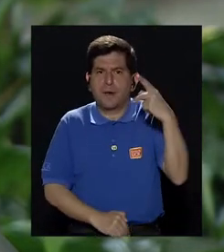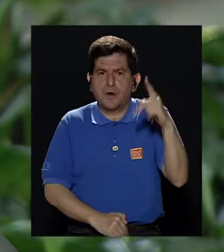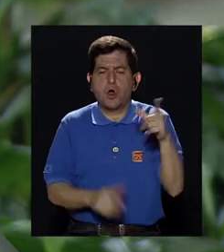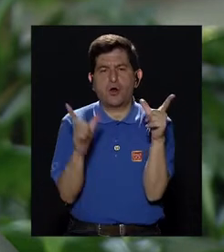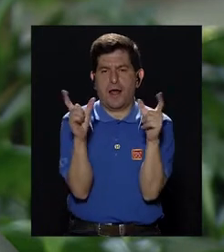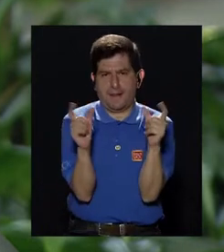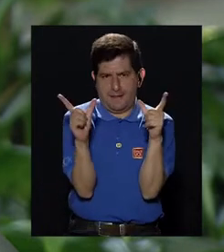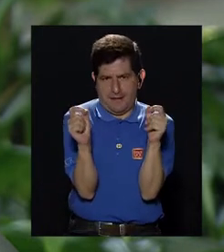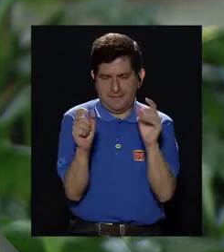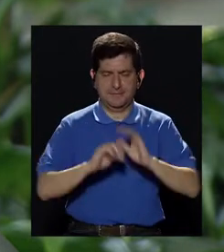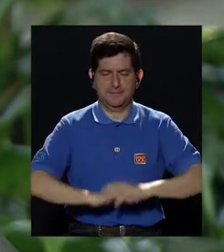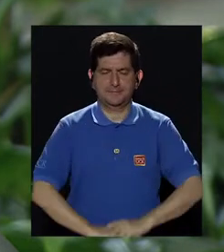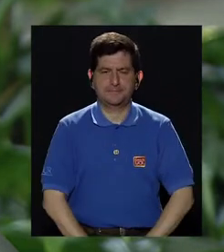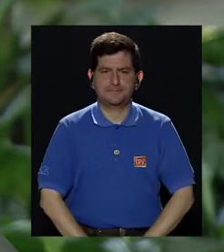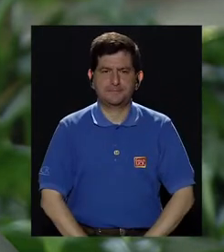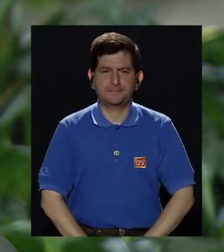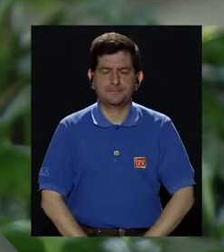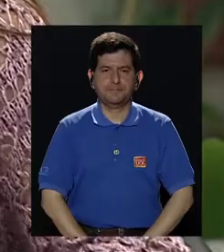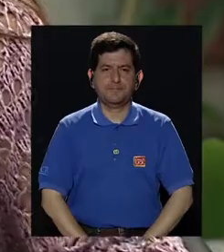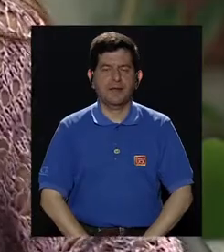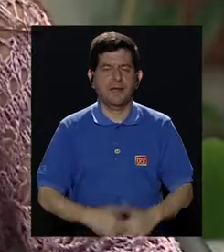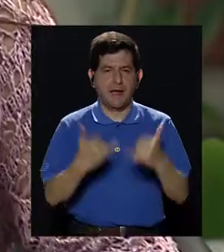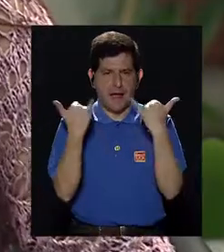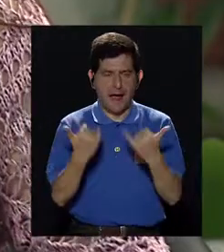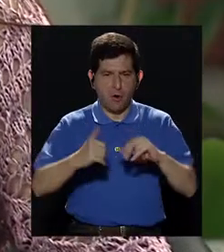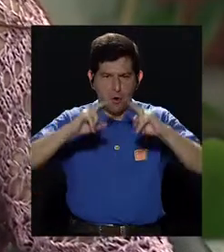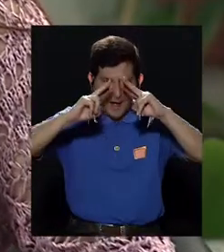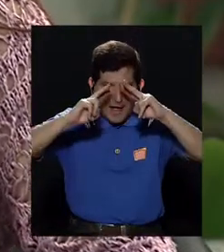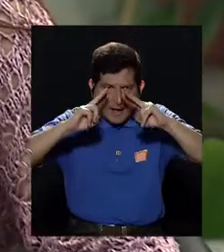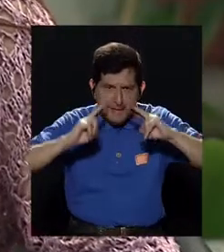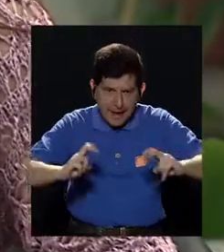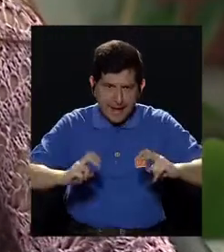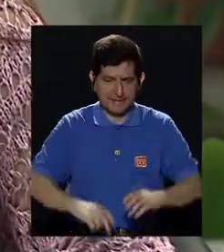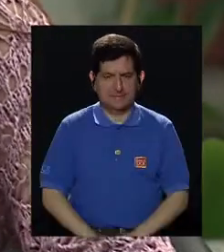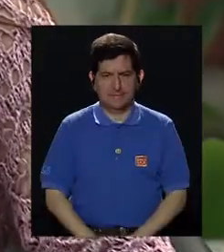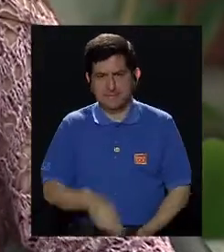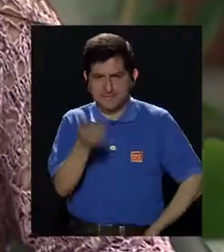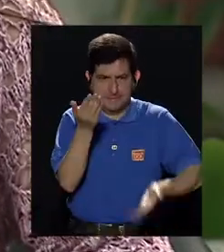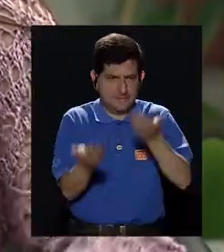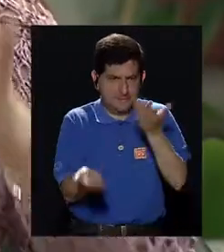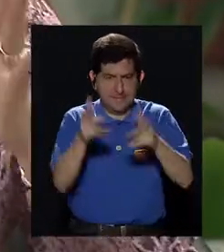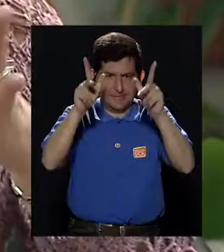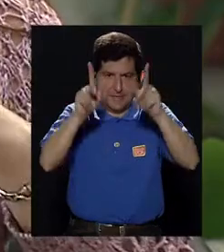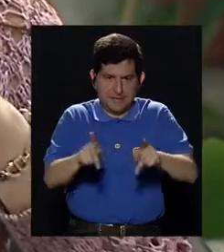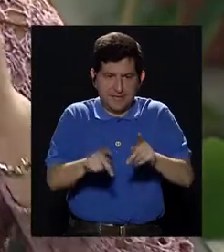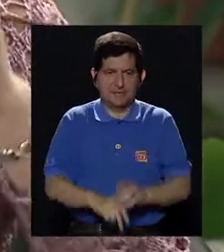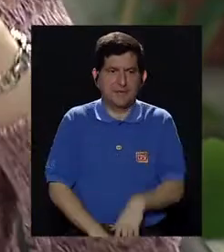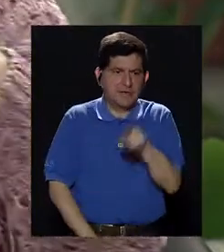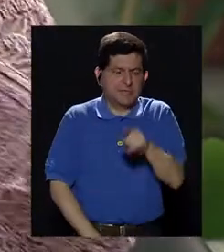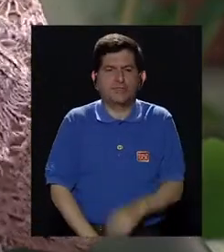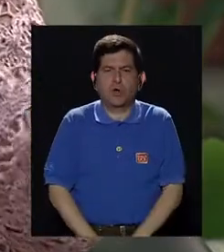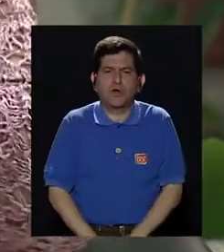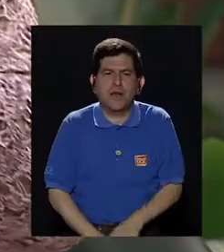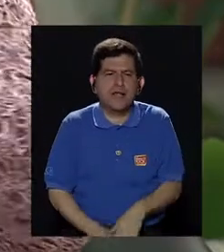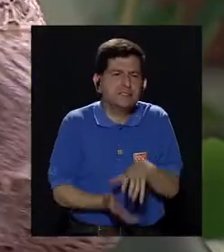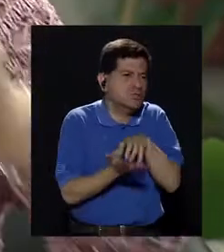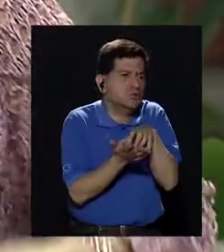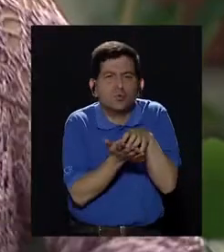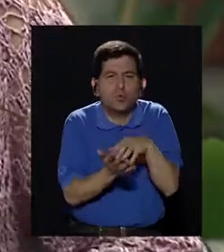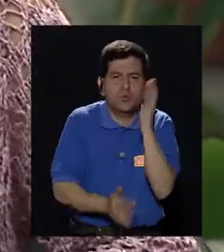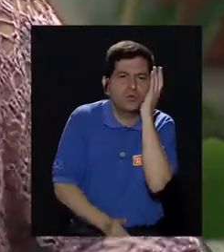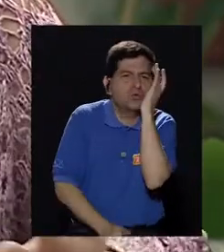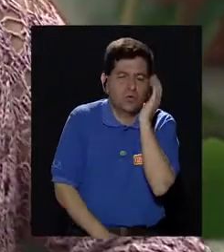cáncer. Claro. Ahora bien, el examen, ¿verdad? Que es lo que a muchos les pone como en tela de duda y